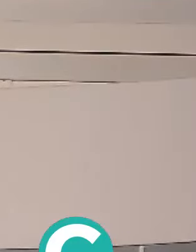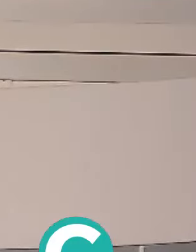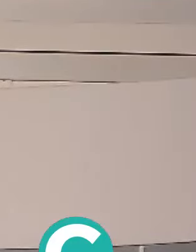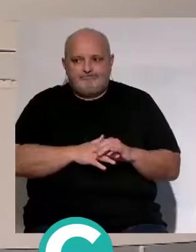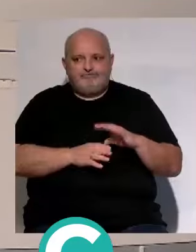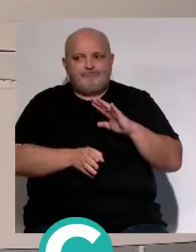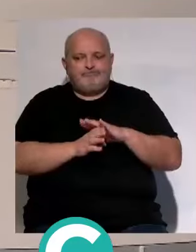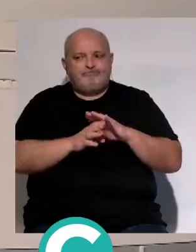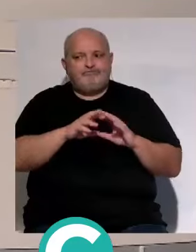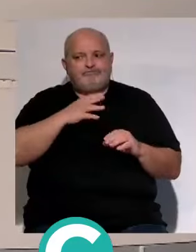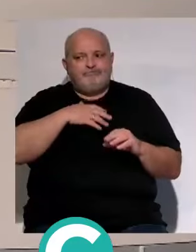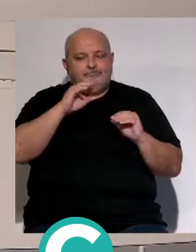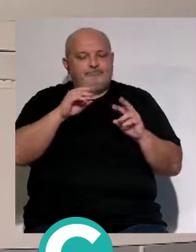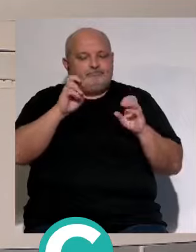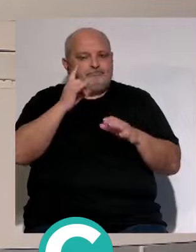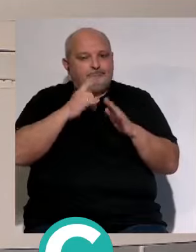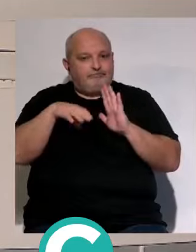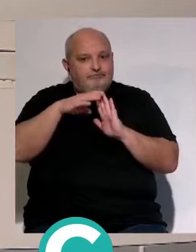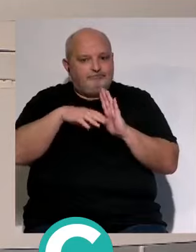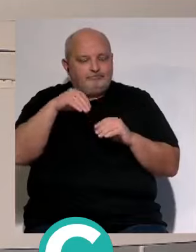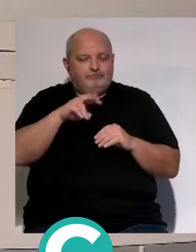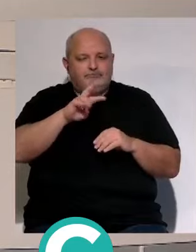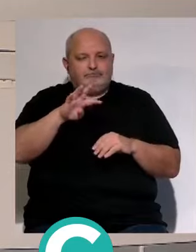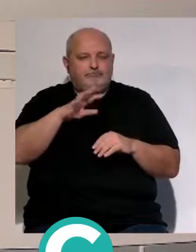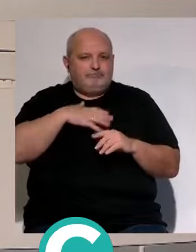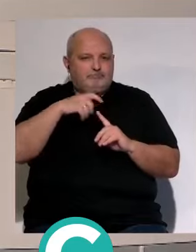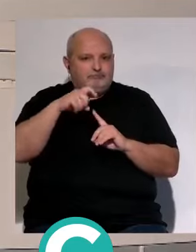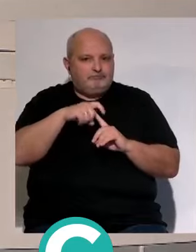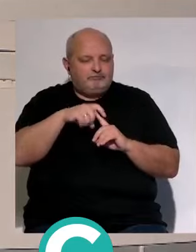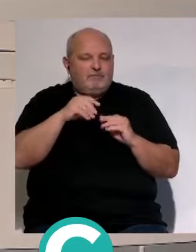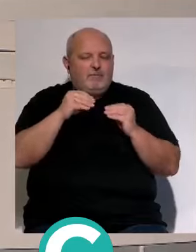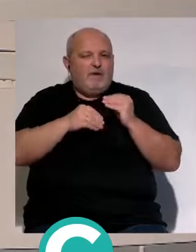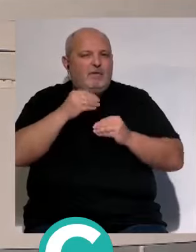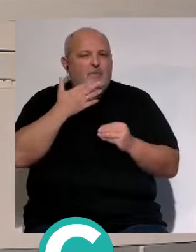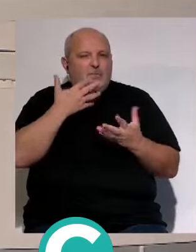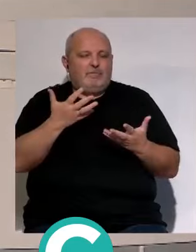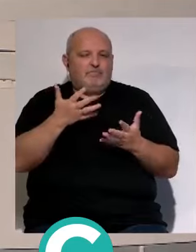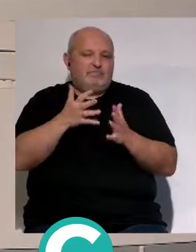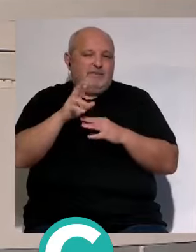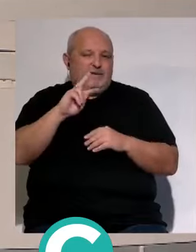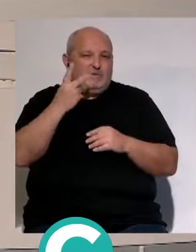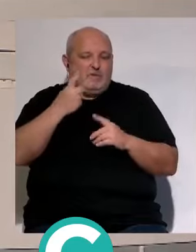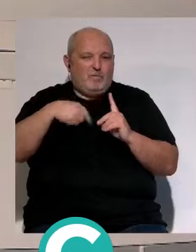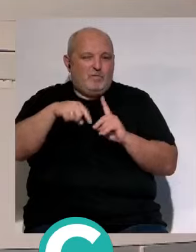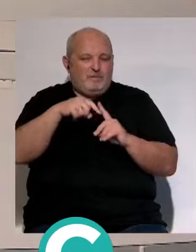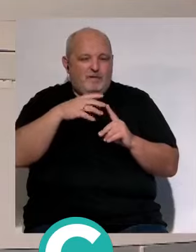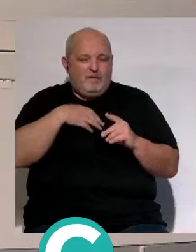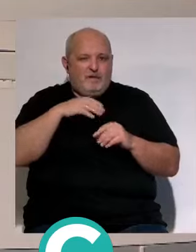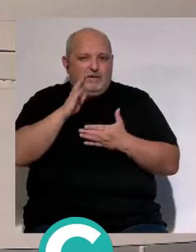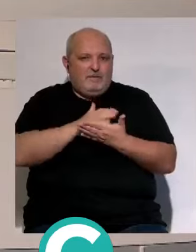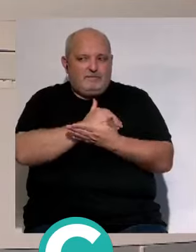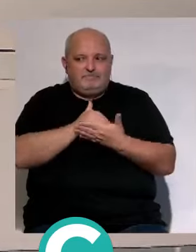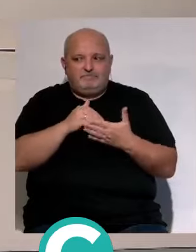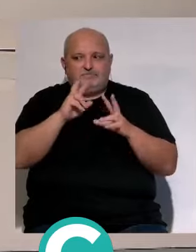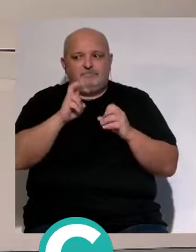Continuamos en esta edición del submarino amarillo 24 de mayo y lo hacemos con la segunda vuelta del campeonato